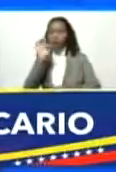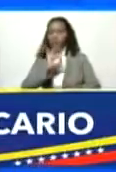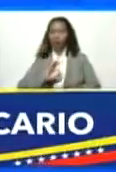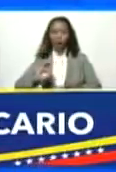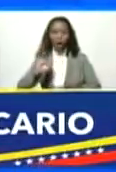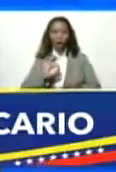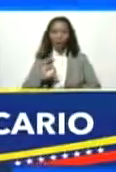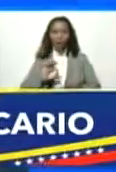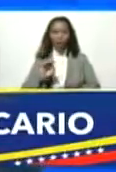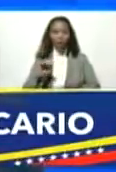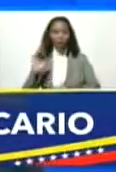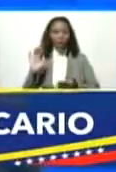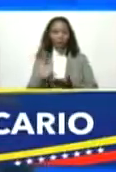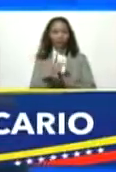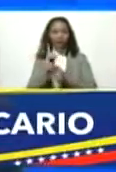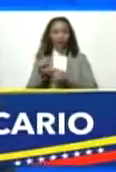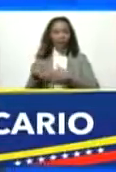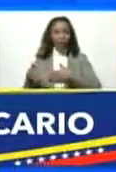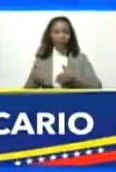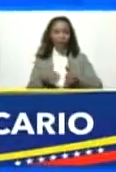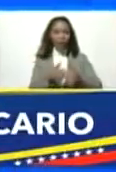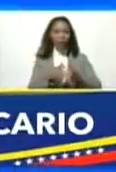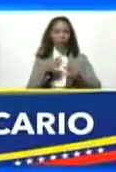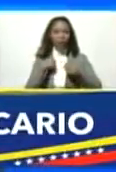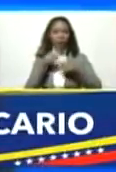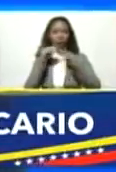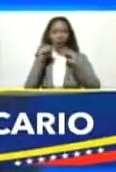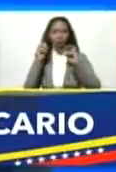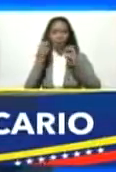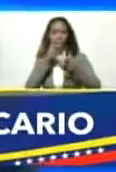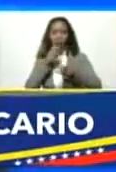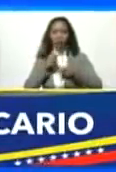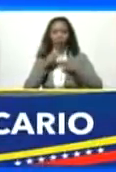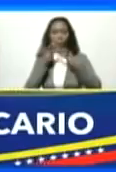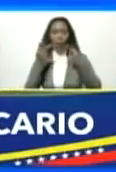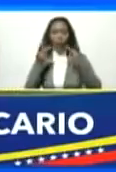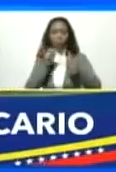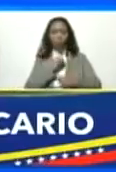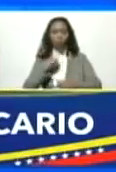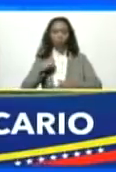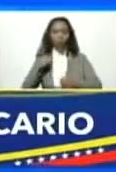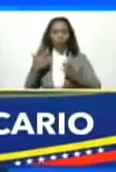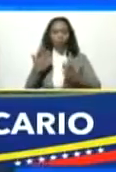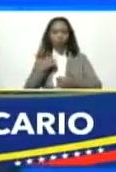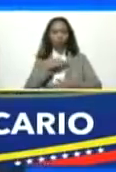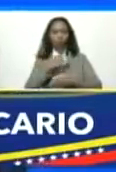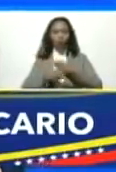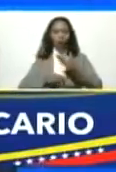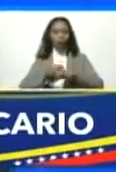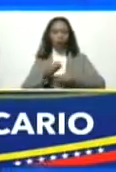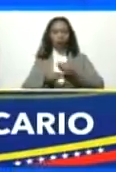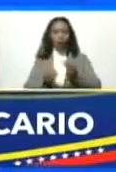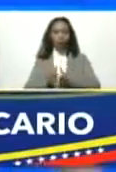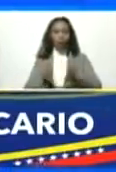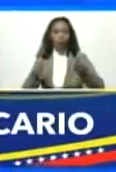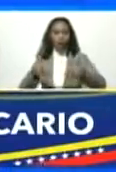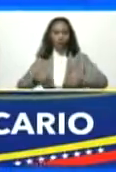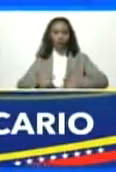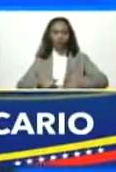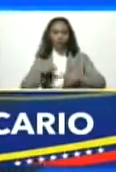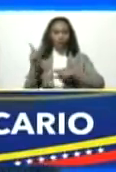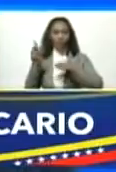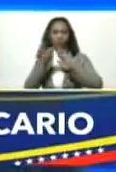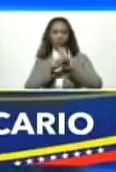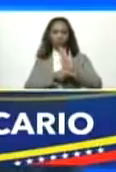nada nos va a sacar de ese camino hablo por la banca pública y banca privada que estamos haciendo un gran esfuerzo y con estas